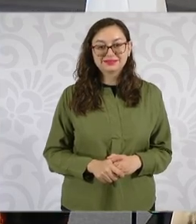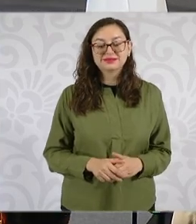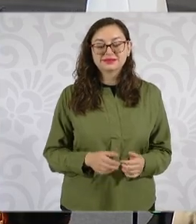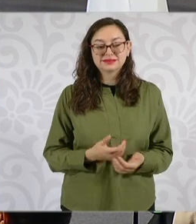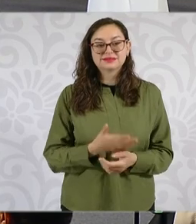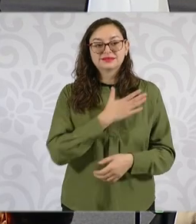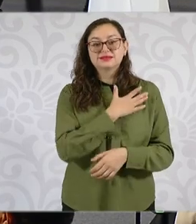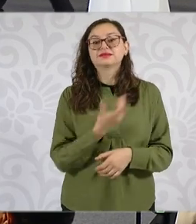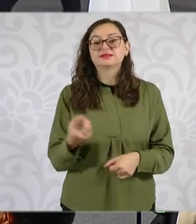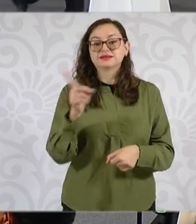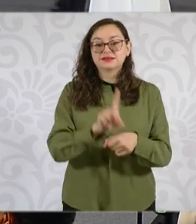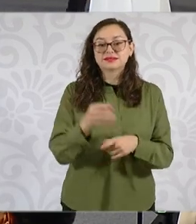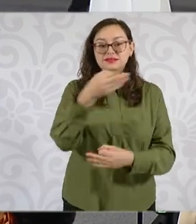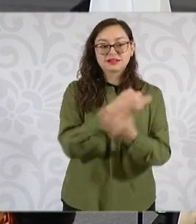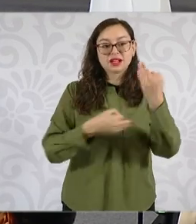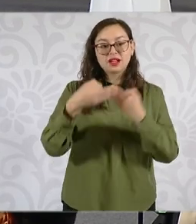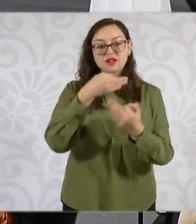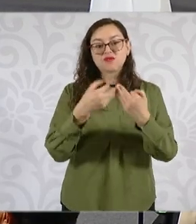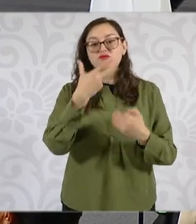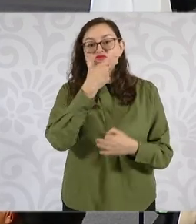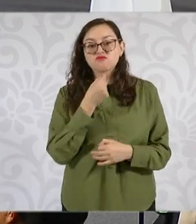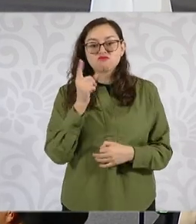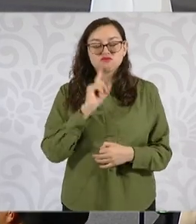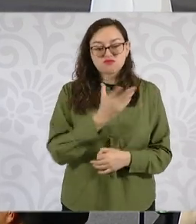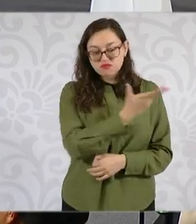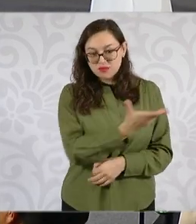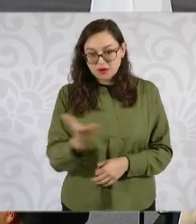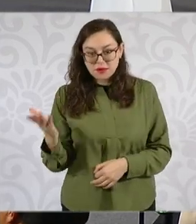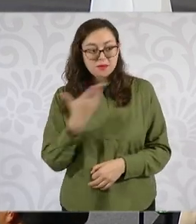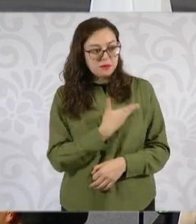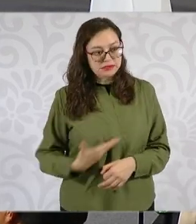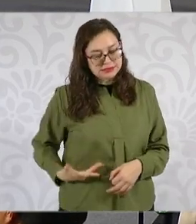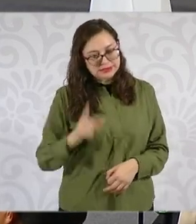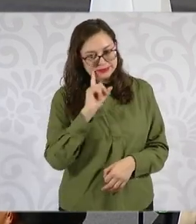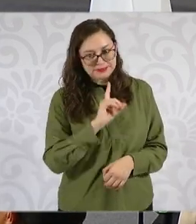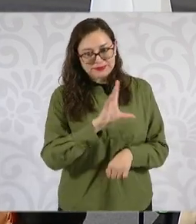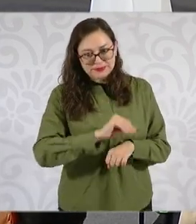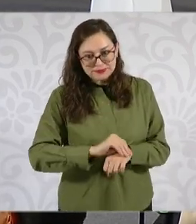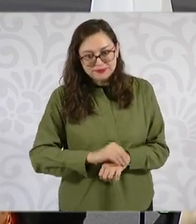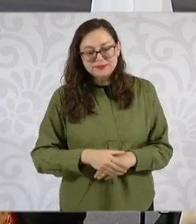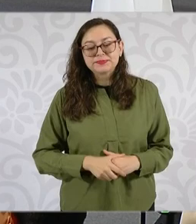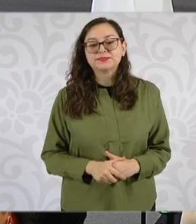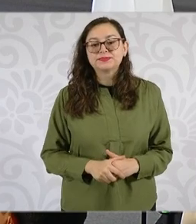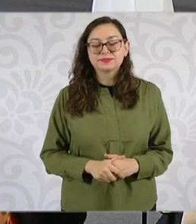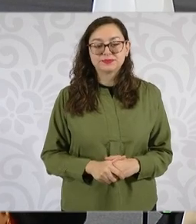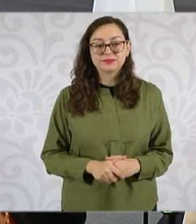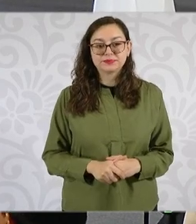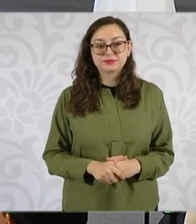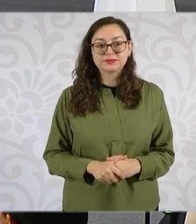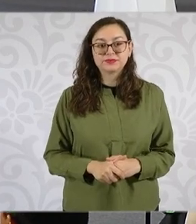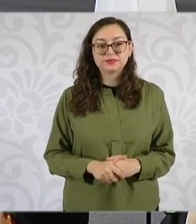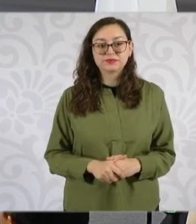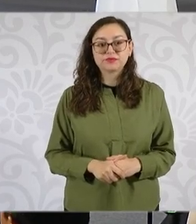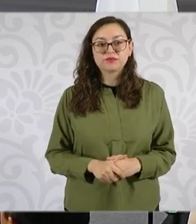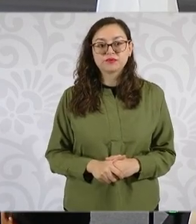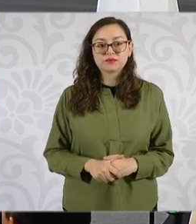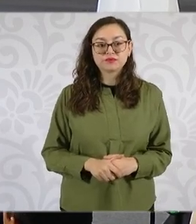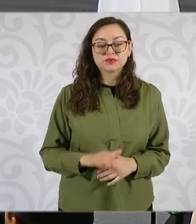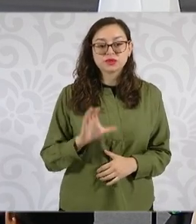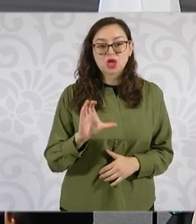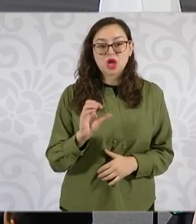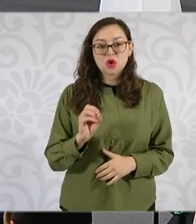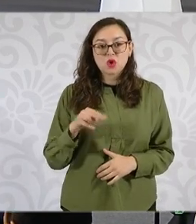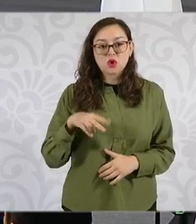Buenos días a todas y a todos. Con su permiso, presidenta. En el caso de Conavi, ¿qué vamos a hacer